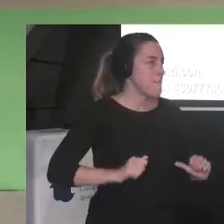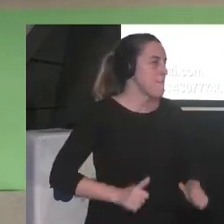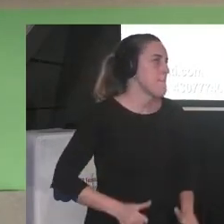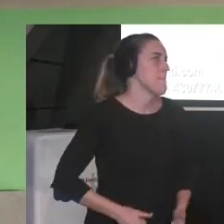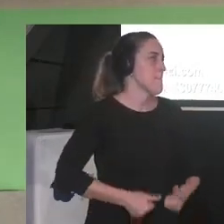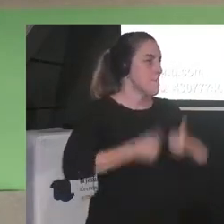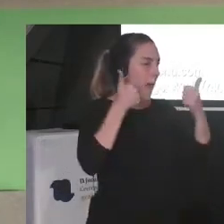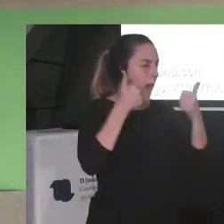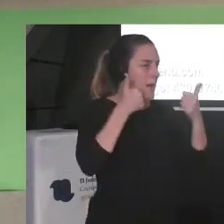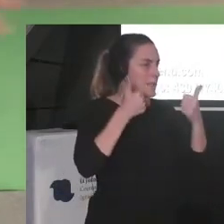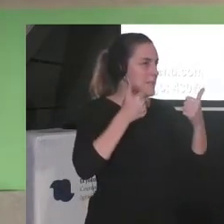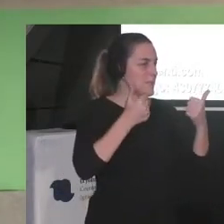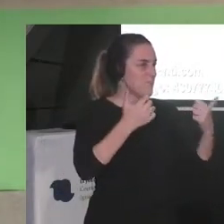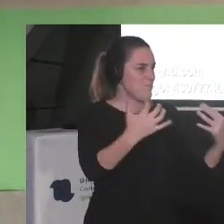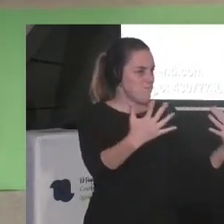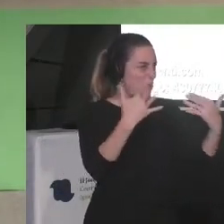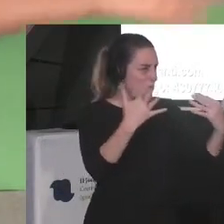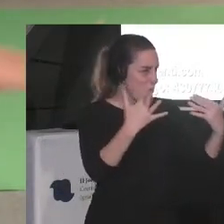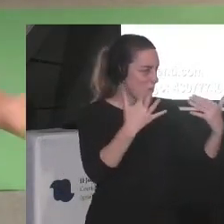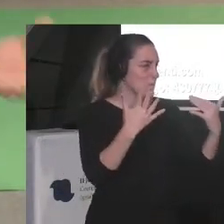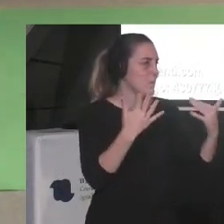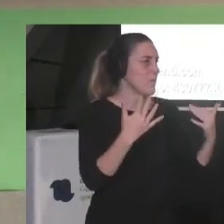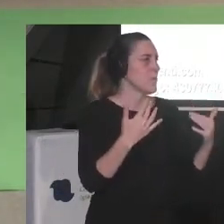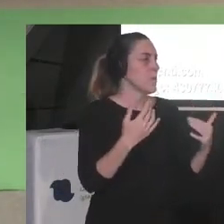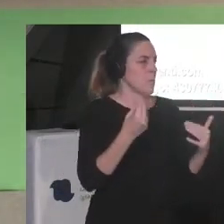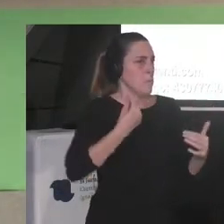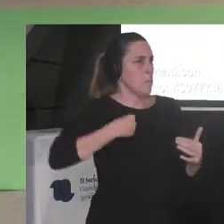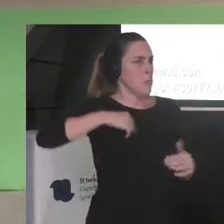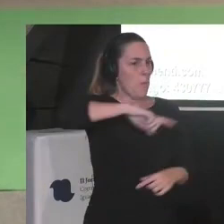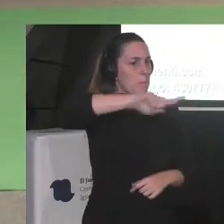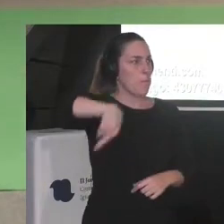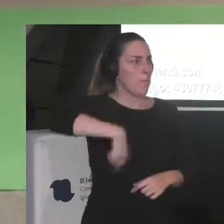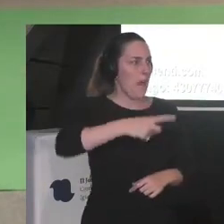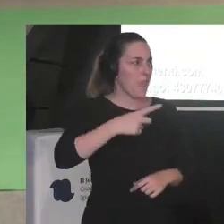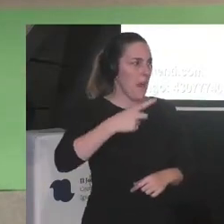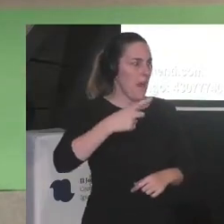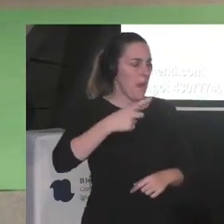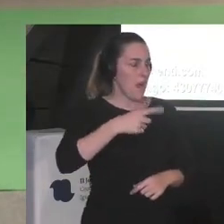dejar de hacer los rituales que siempre hacemos ahí también en la Plaza Colón ¿no?